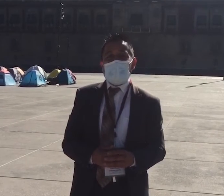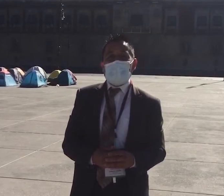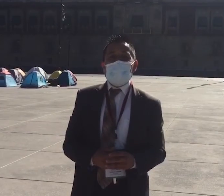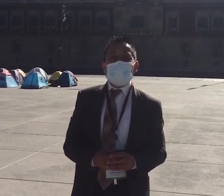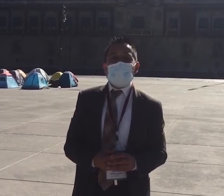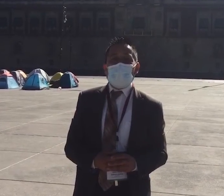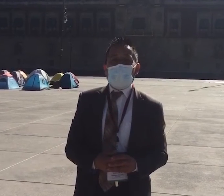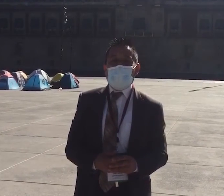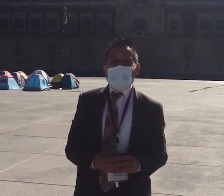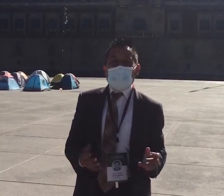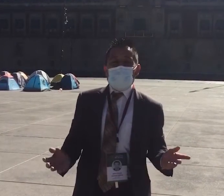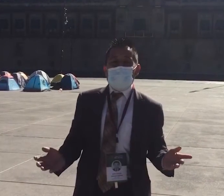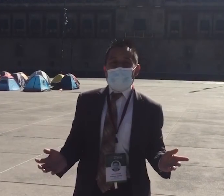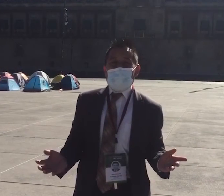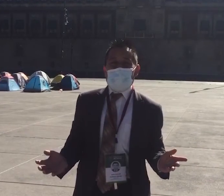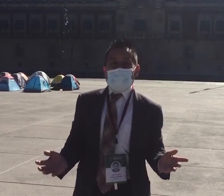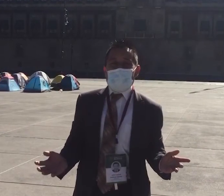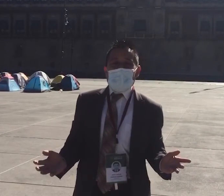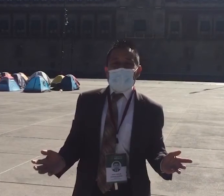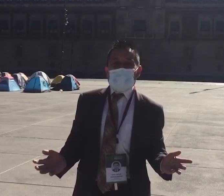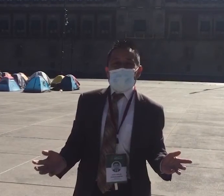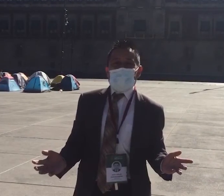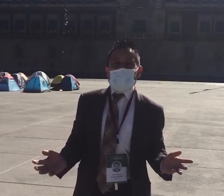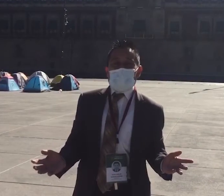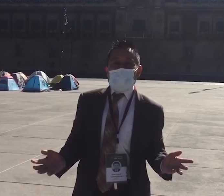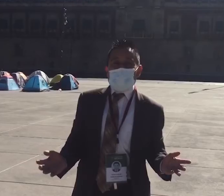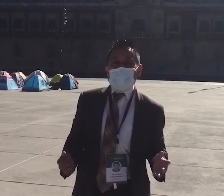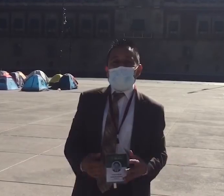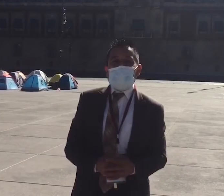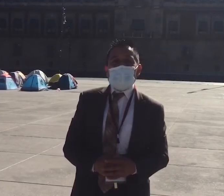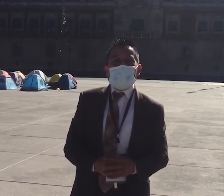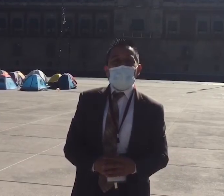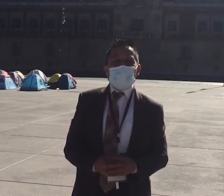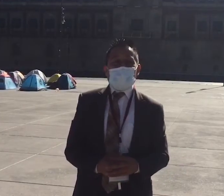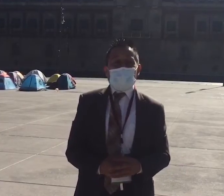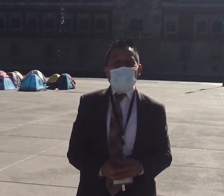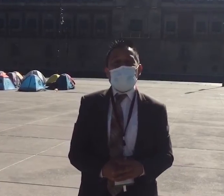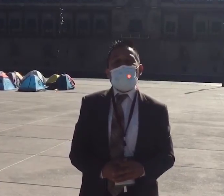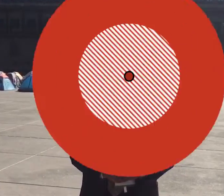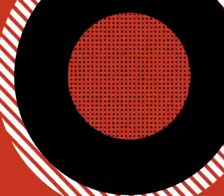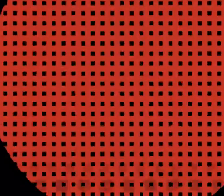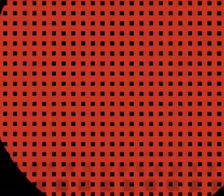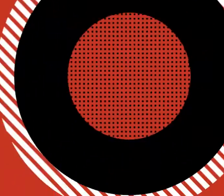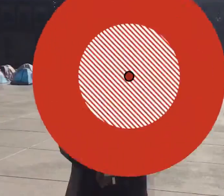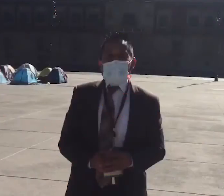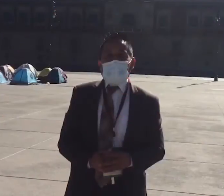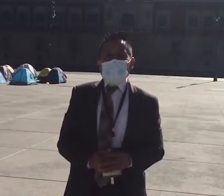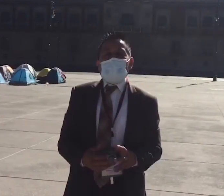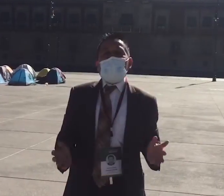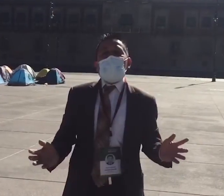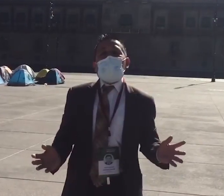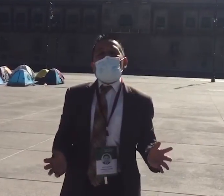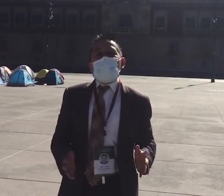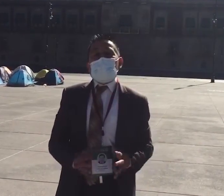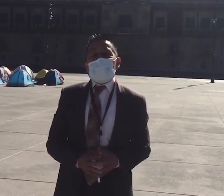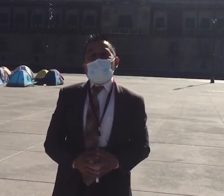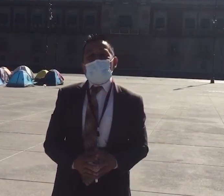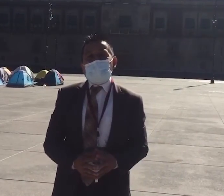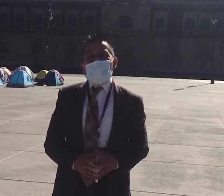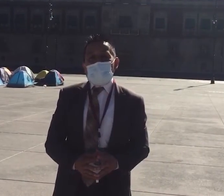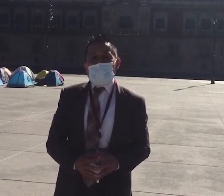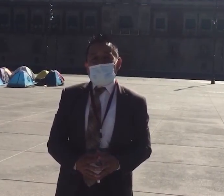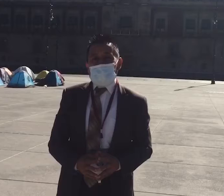mencionó que esta es una información más que hacen los detectores del programa. Bien, lo